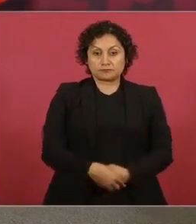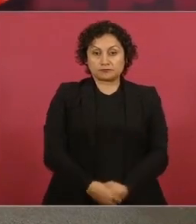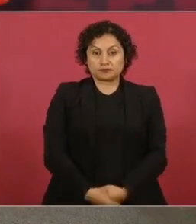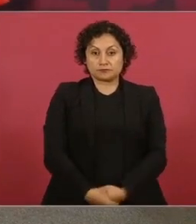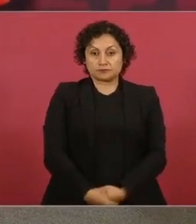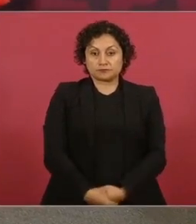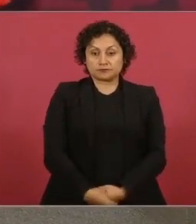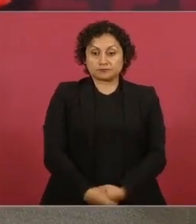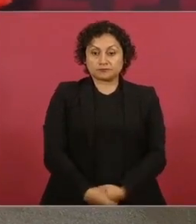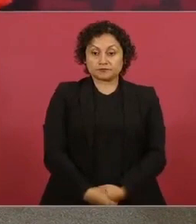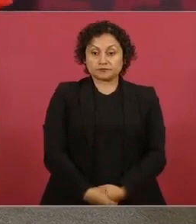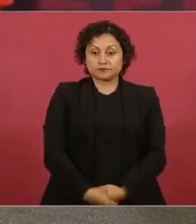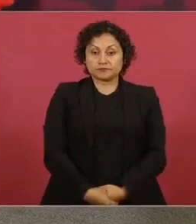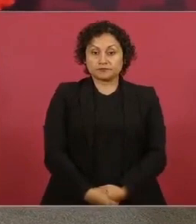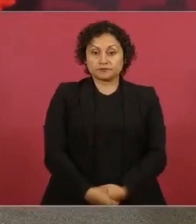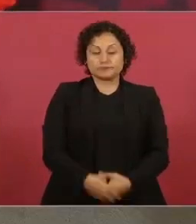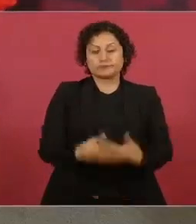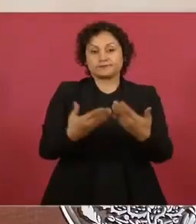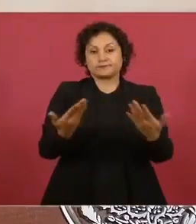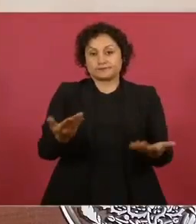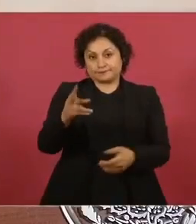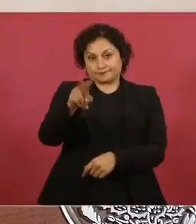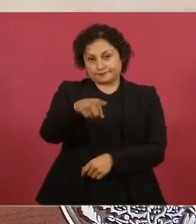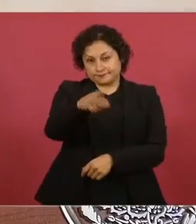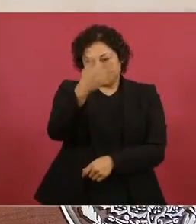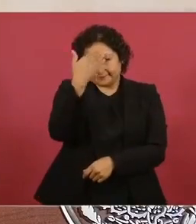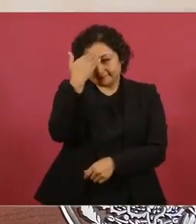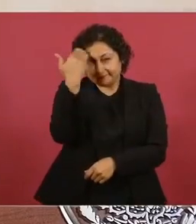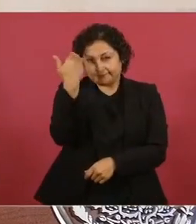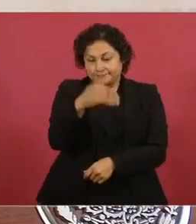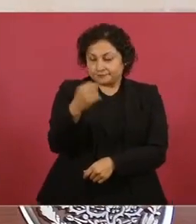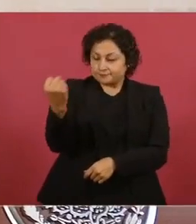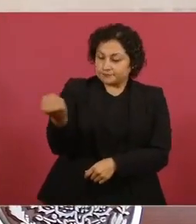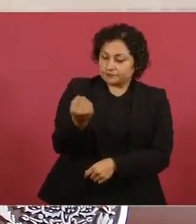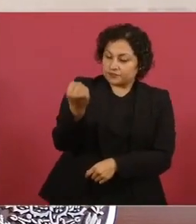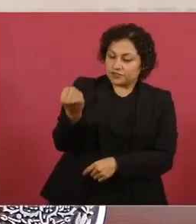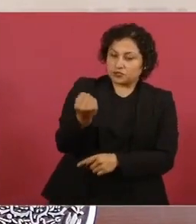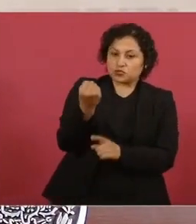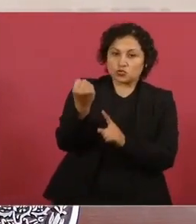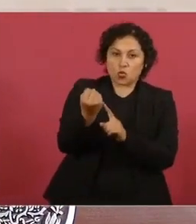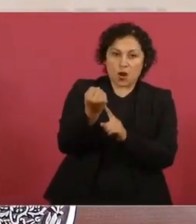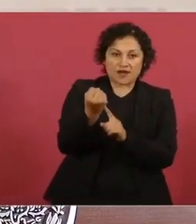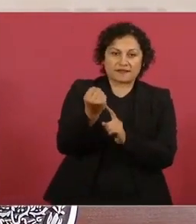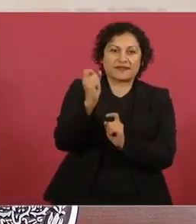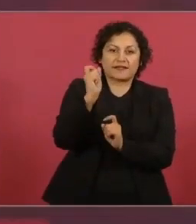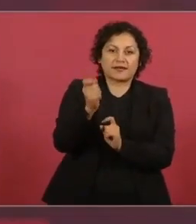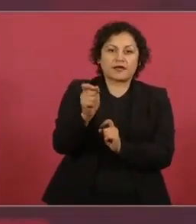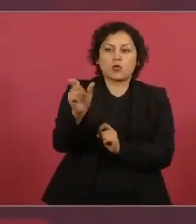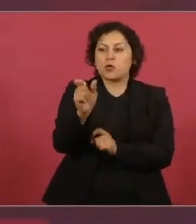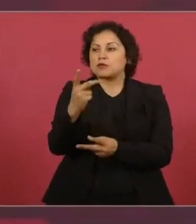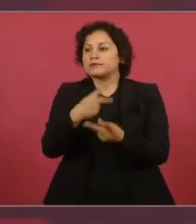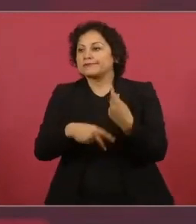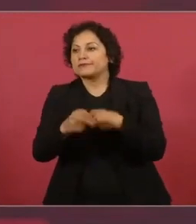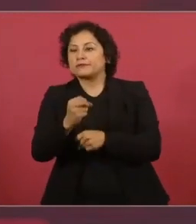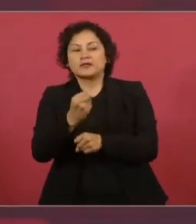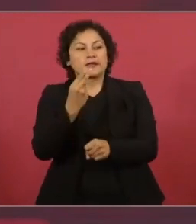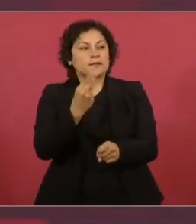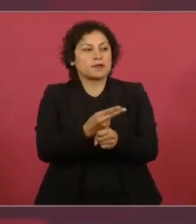distribuyen en cachitos muy temprano este quienes